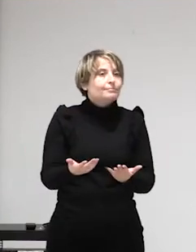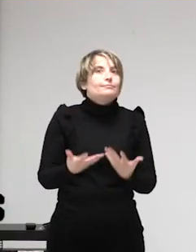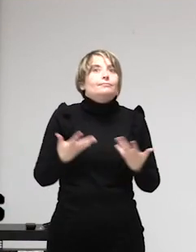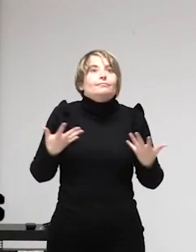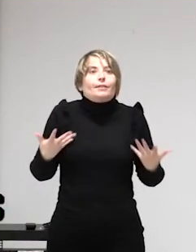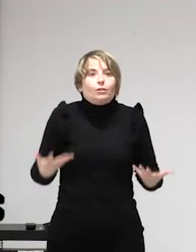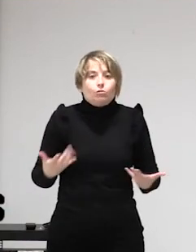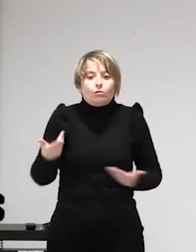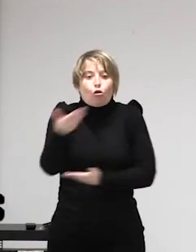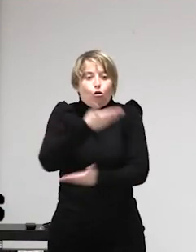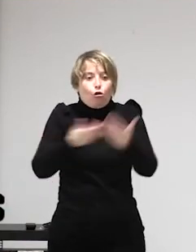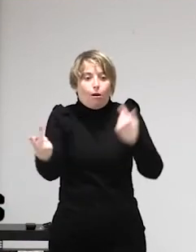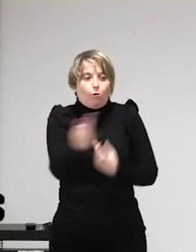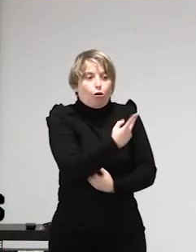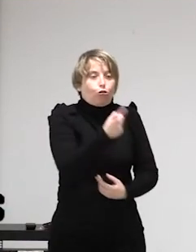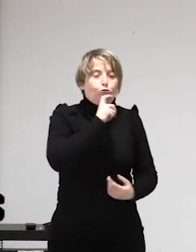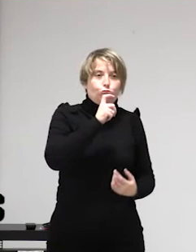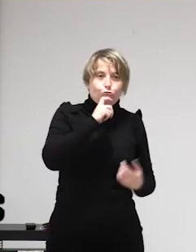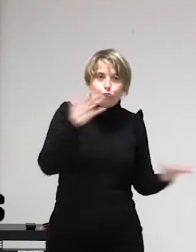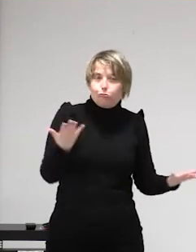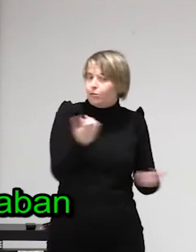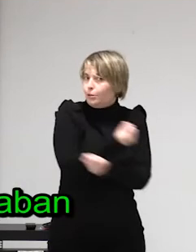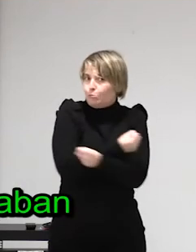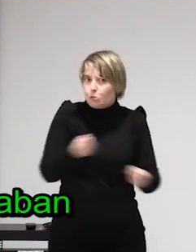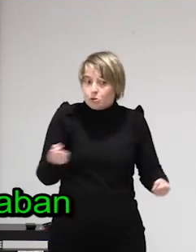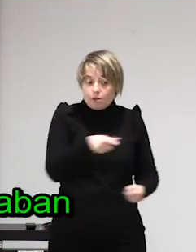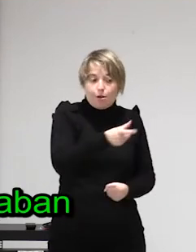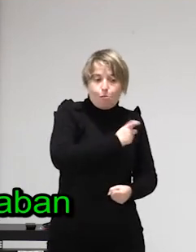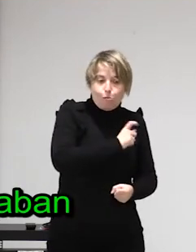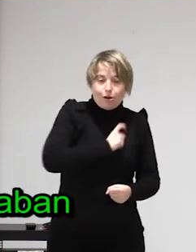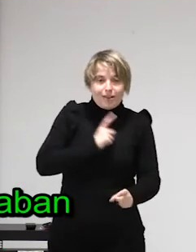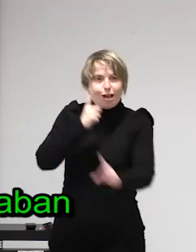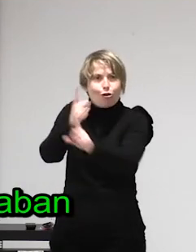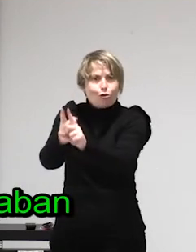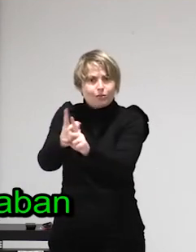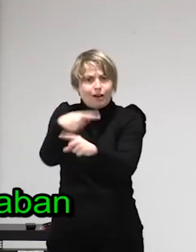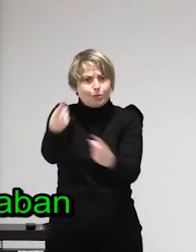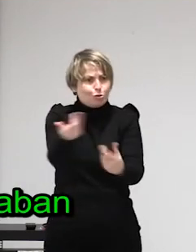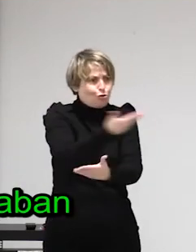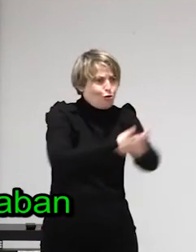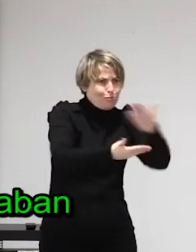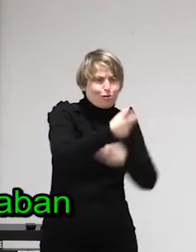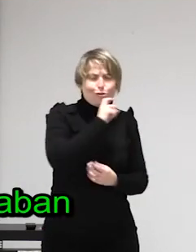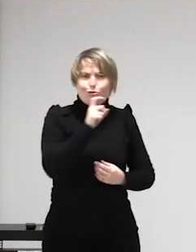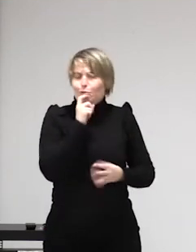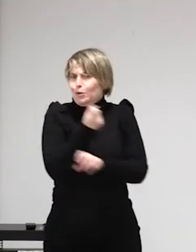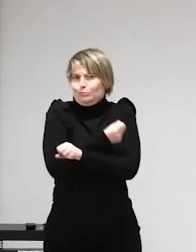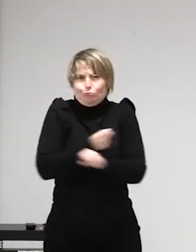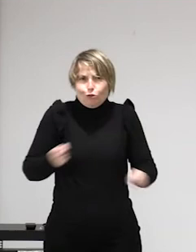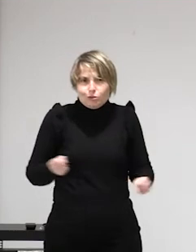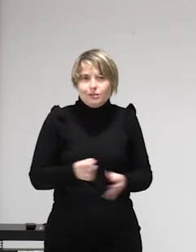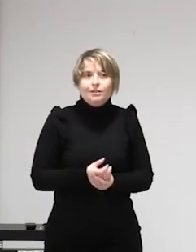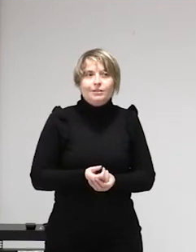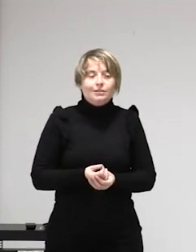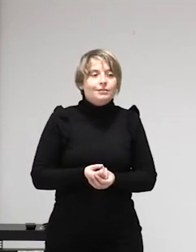ojalá pudiéramos hacerlo nosotras es más es más muchas veces son las mismas compañeras las que acaban hablando con la policía y dicen creo que esa